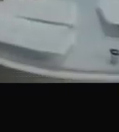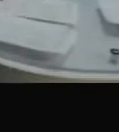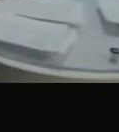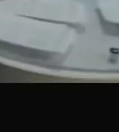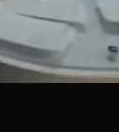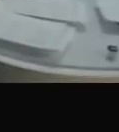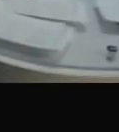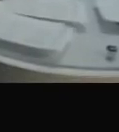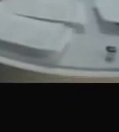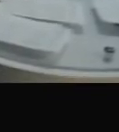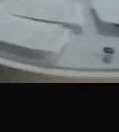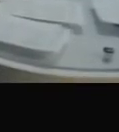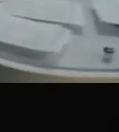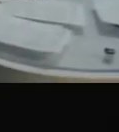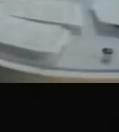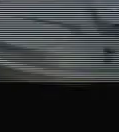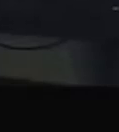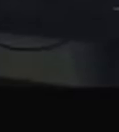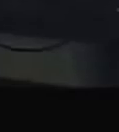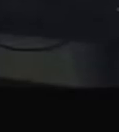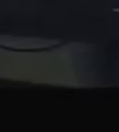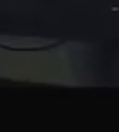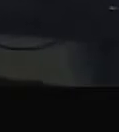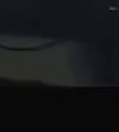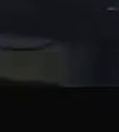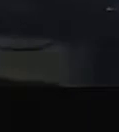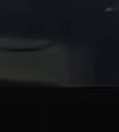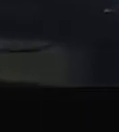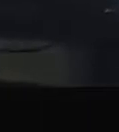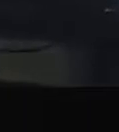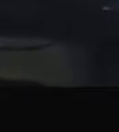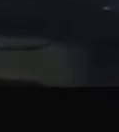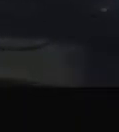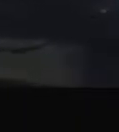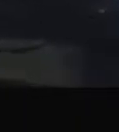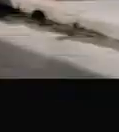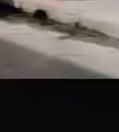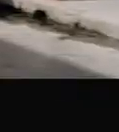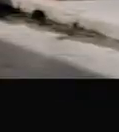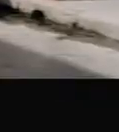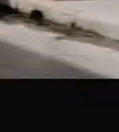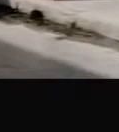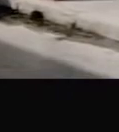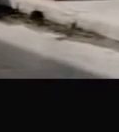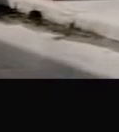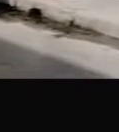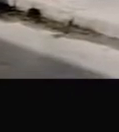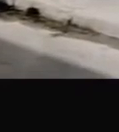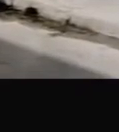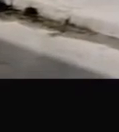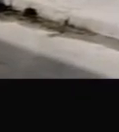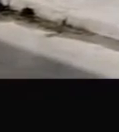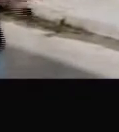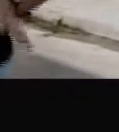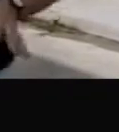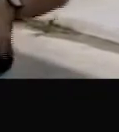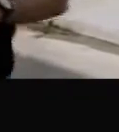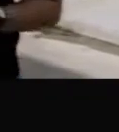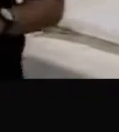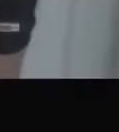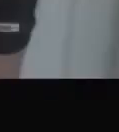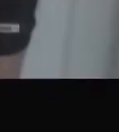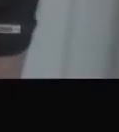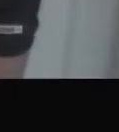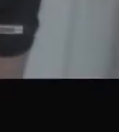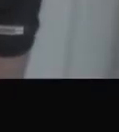que no estás solo Telecrital te acompaña trabajamos sin retirarnos hacemos la noticia y las historias de su protagonista